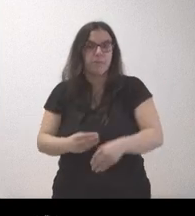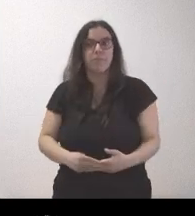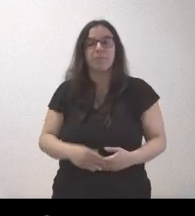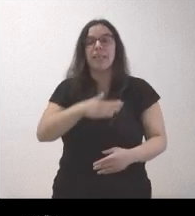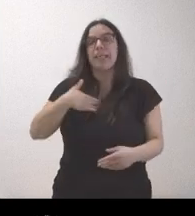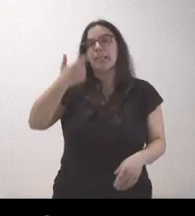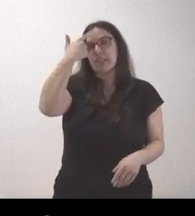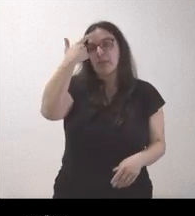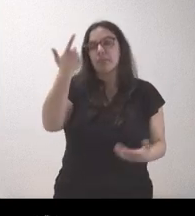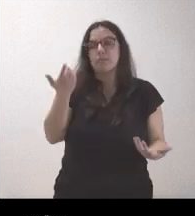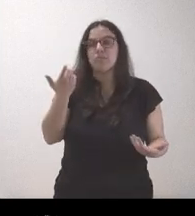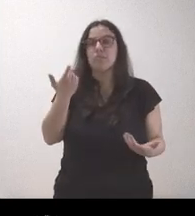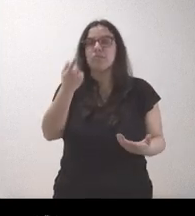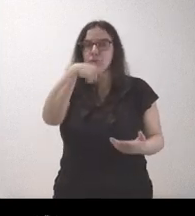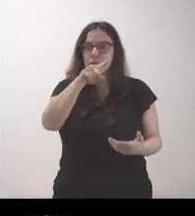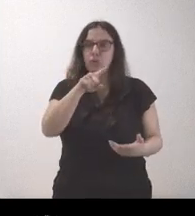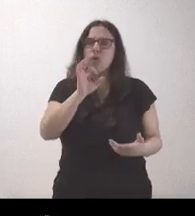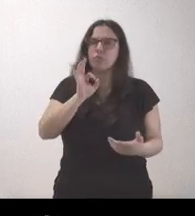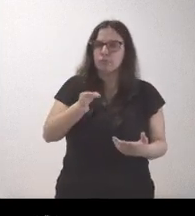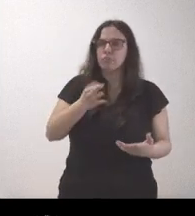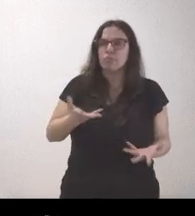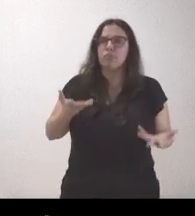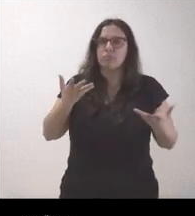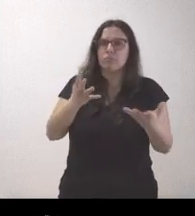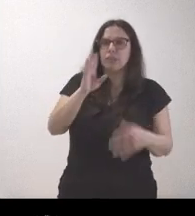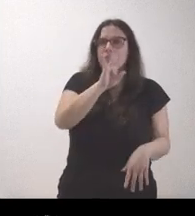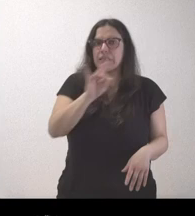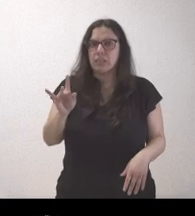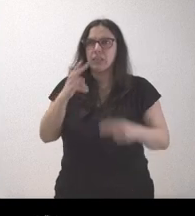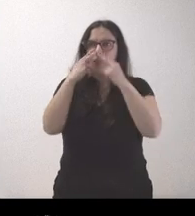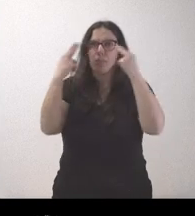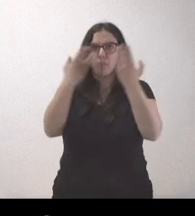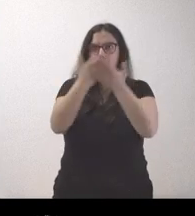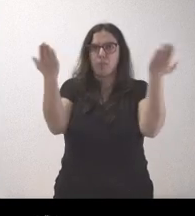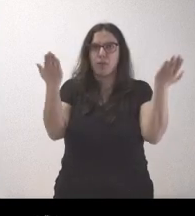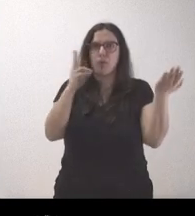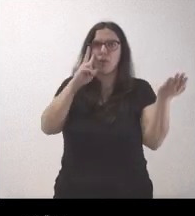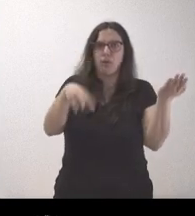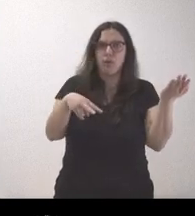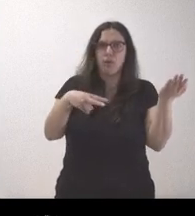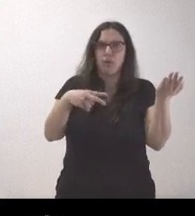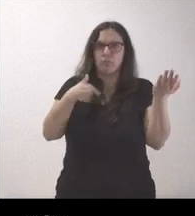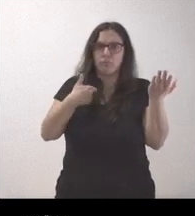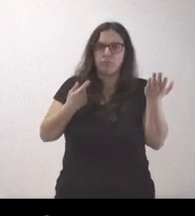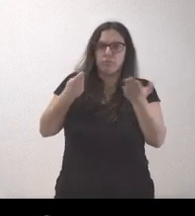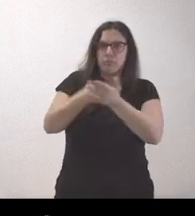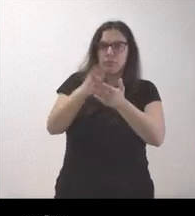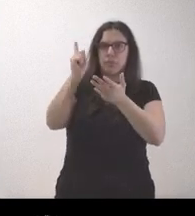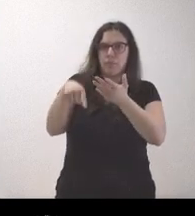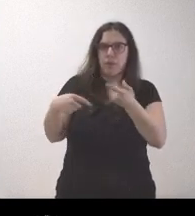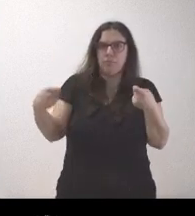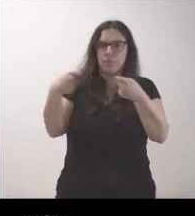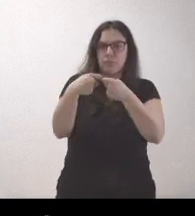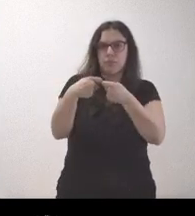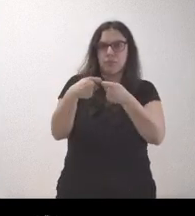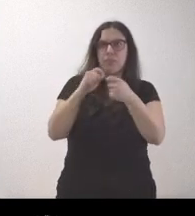saber si efectivamente recogen ese guante y si estarían dispuestos públicamente a responder al Gobierno asturiano de